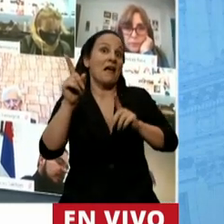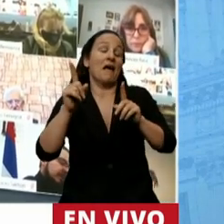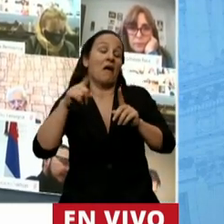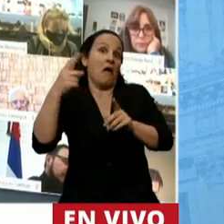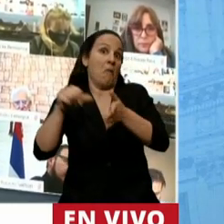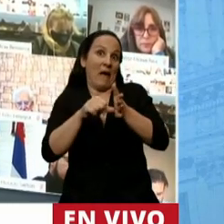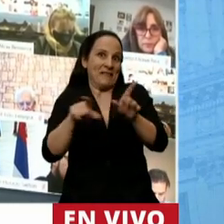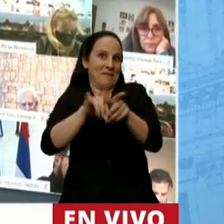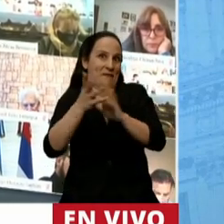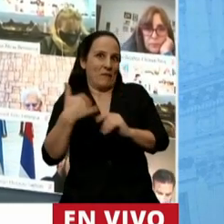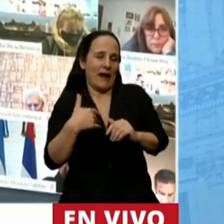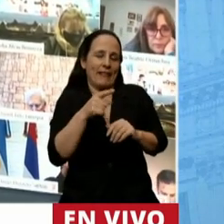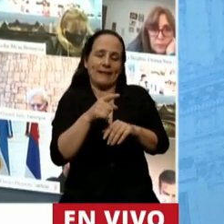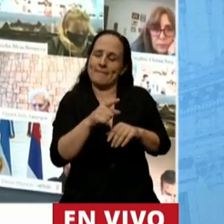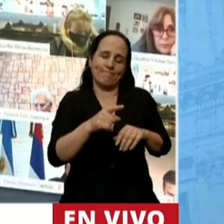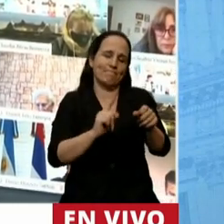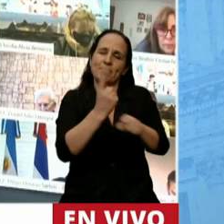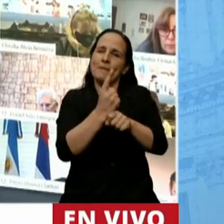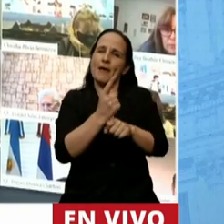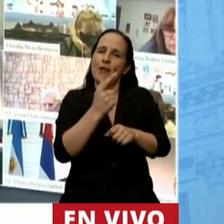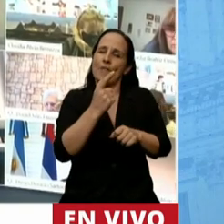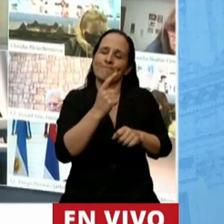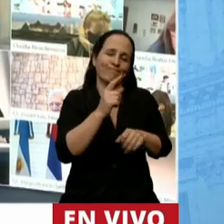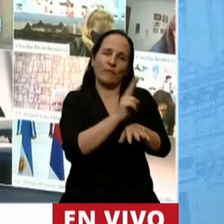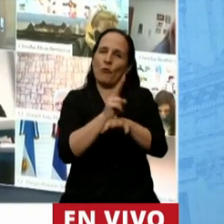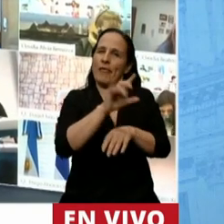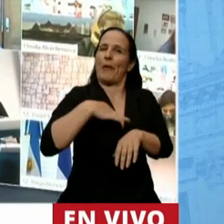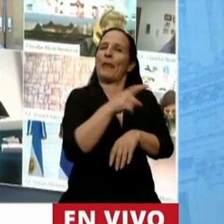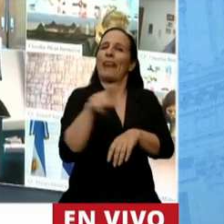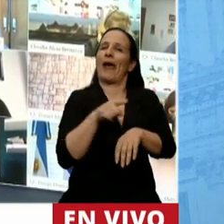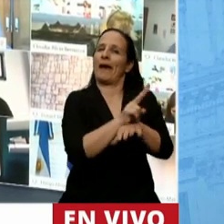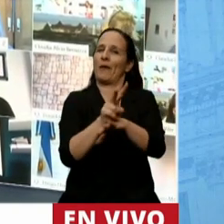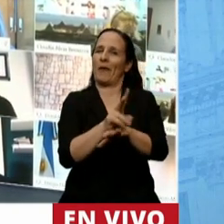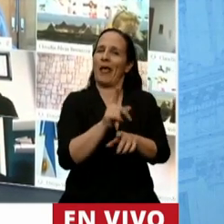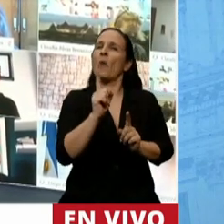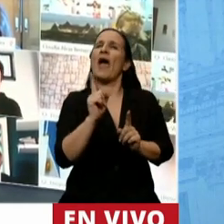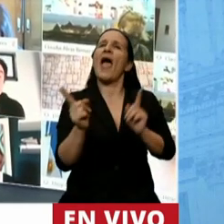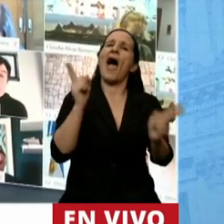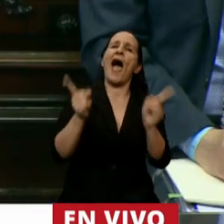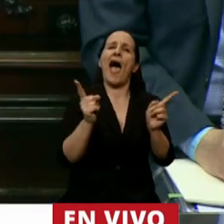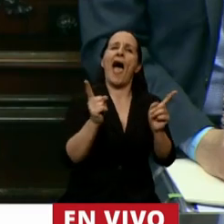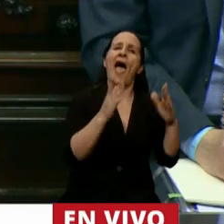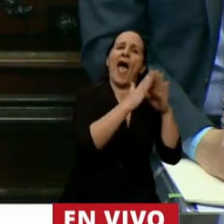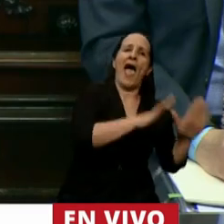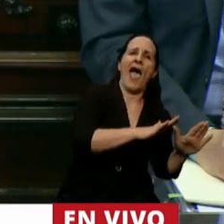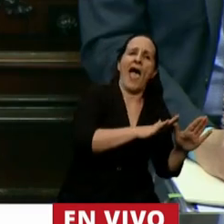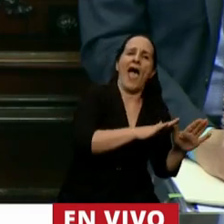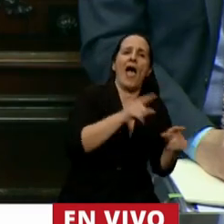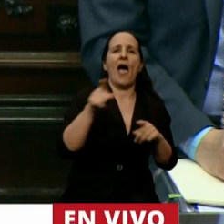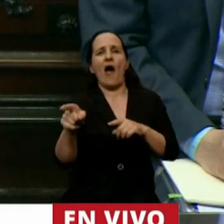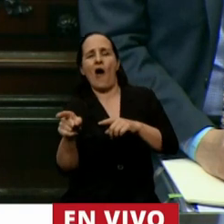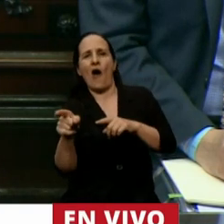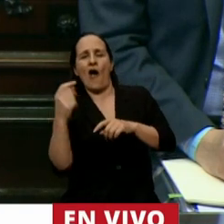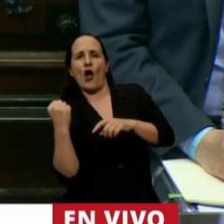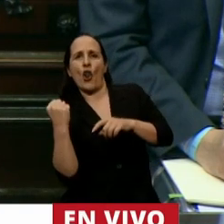habitantes entonces no entremos en una falsa dicotomía esto no es cierto esto es con la salud